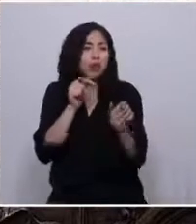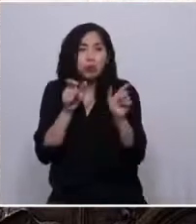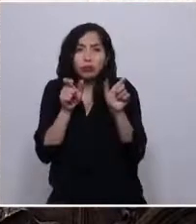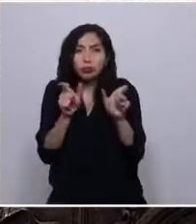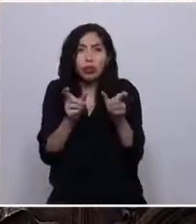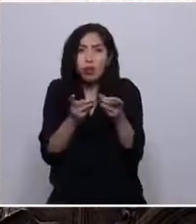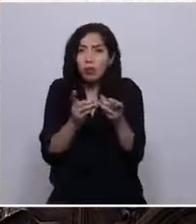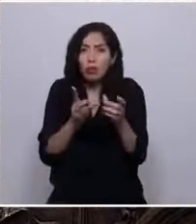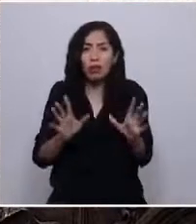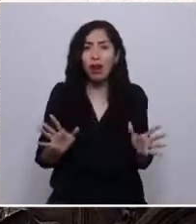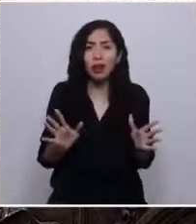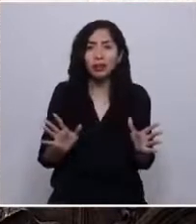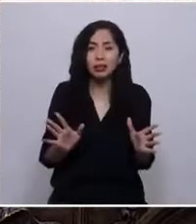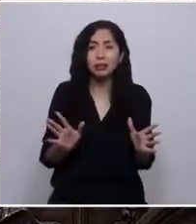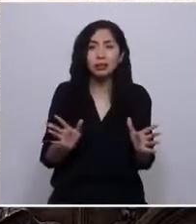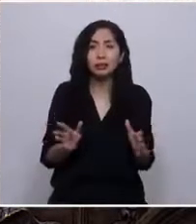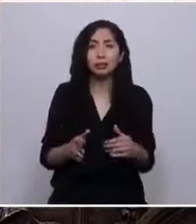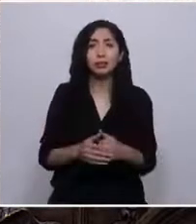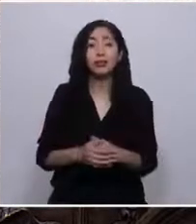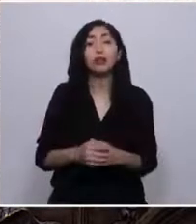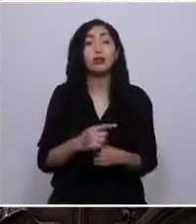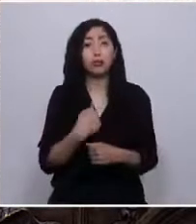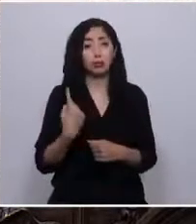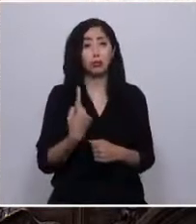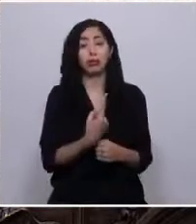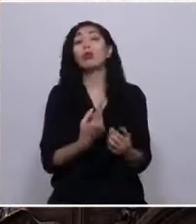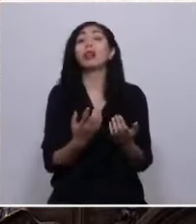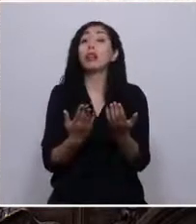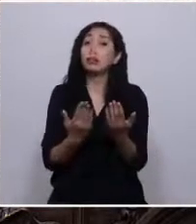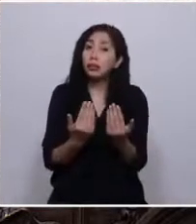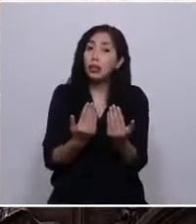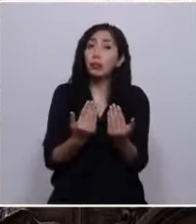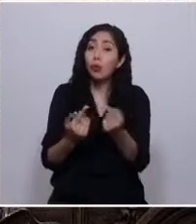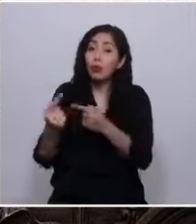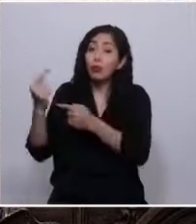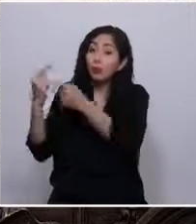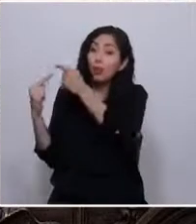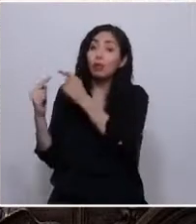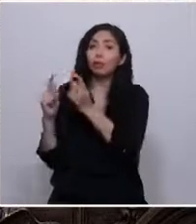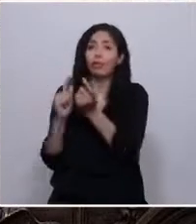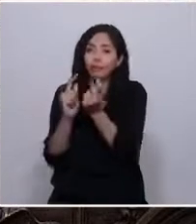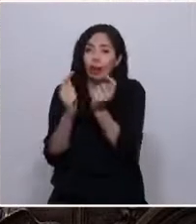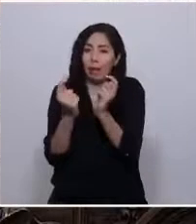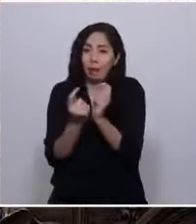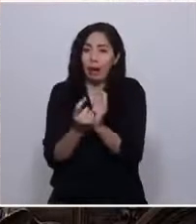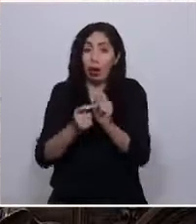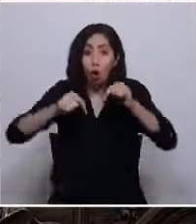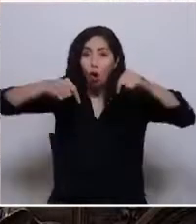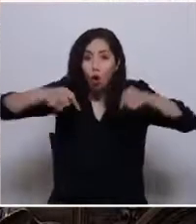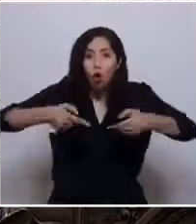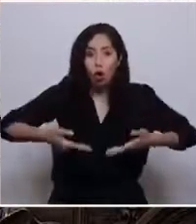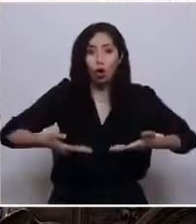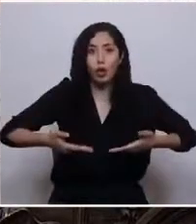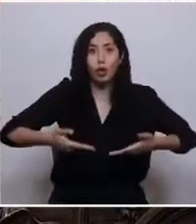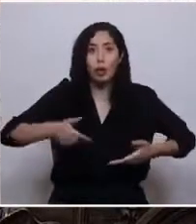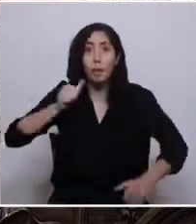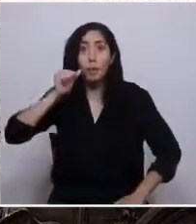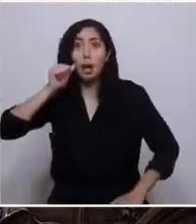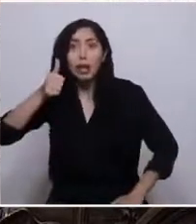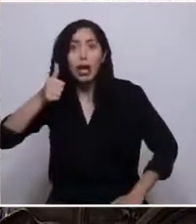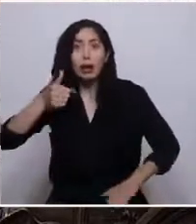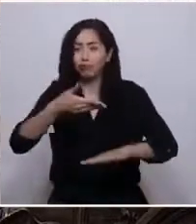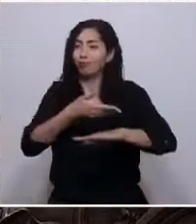allá de todo sentido común. Necesitamos comenzar a cambiar la historia. Hoy, no mañana, no hay más tiempo.